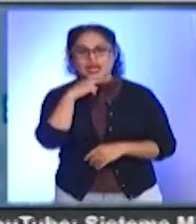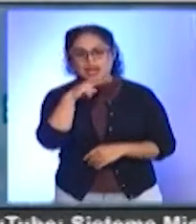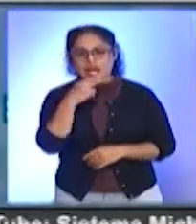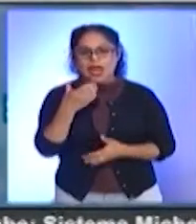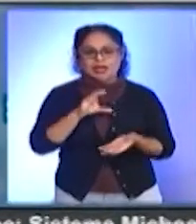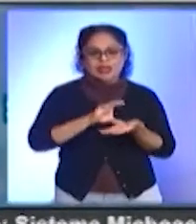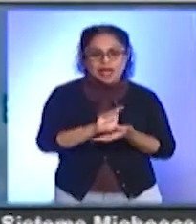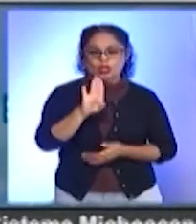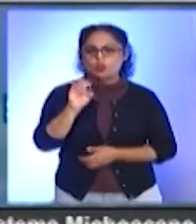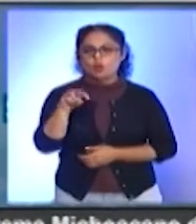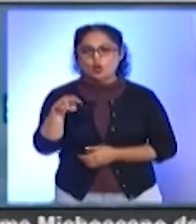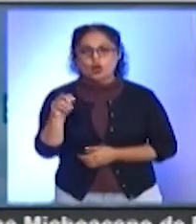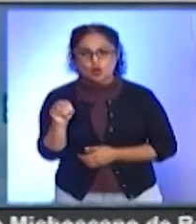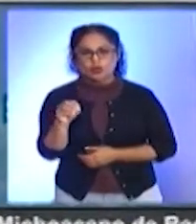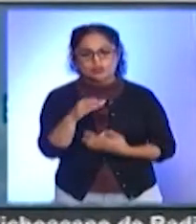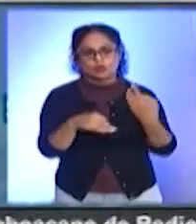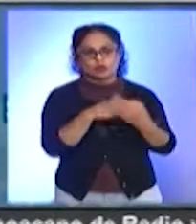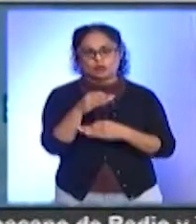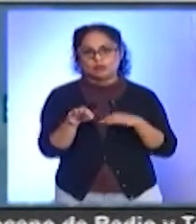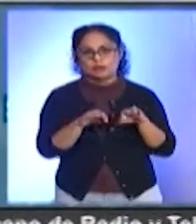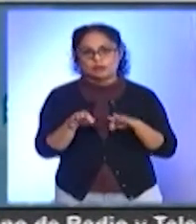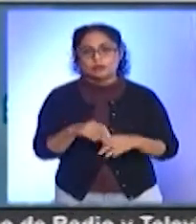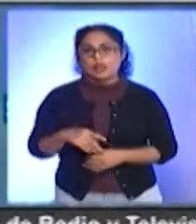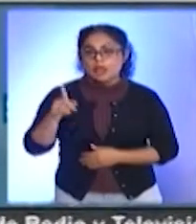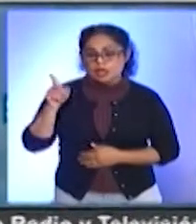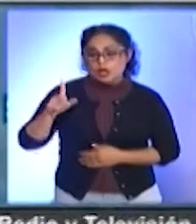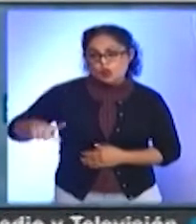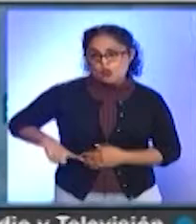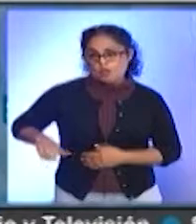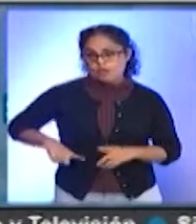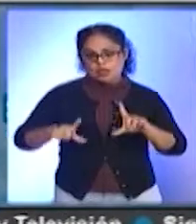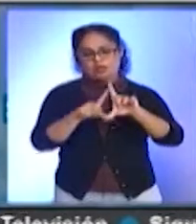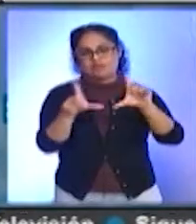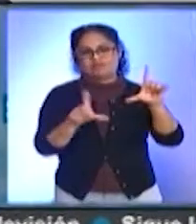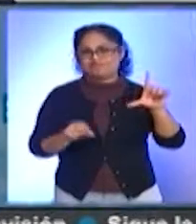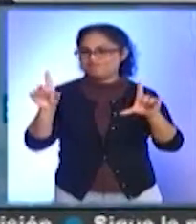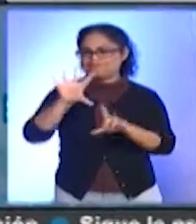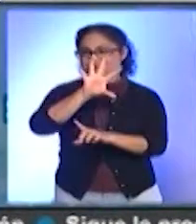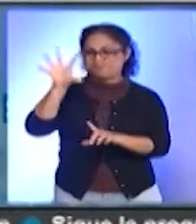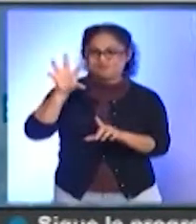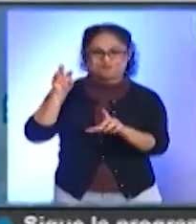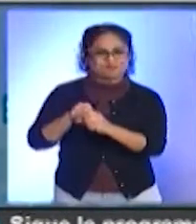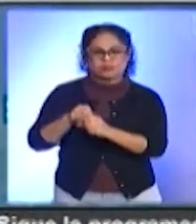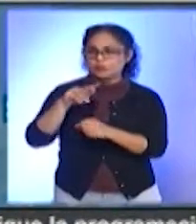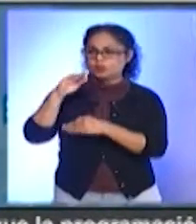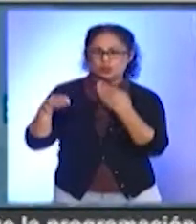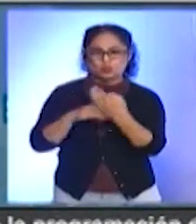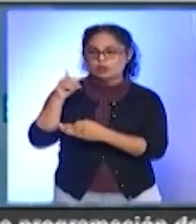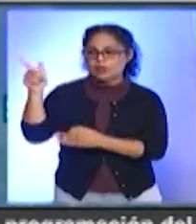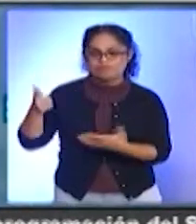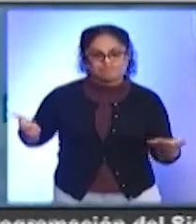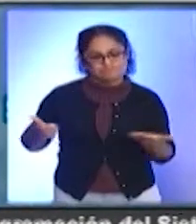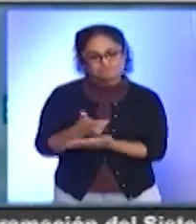educación. Esto implica que el gobierno de México, el gobierno de la república absorberá por completo el pago de la nómina